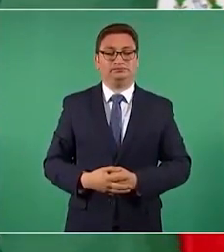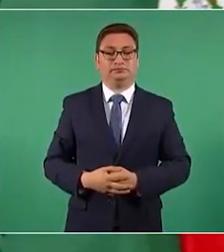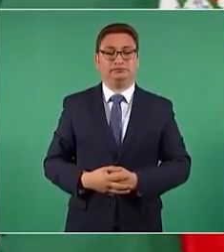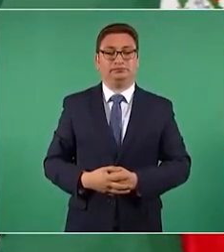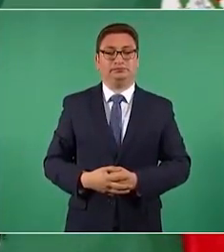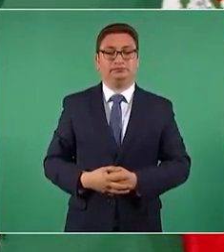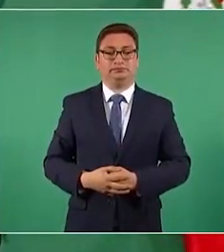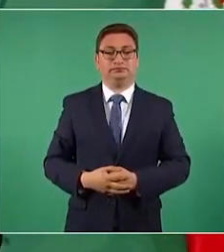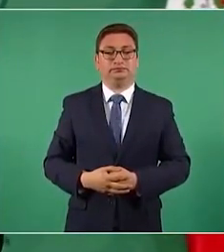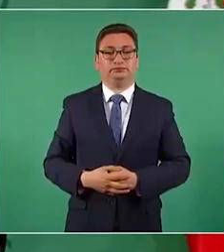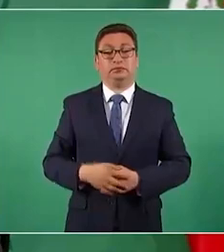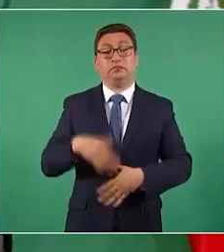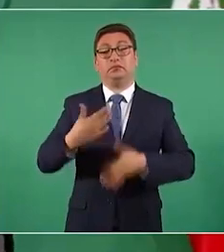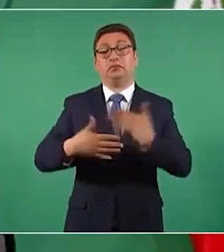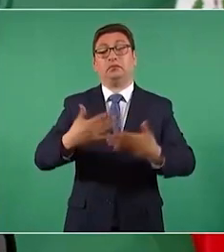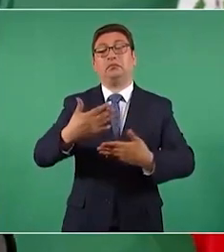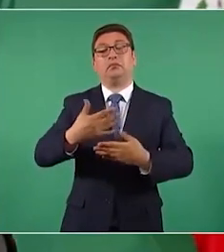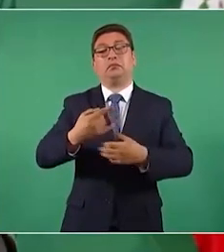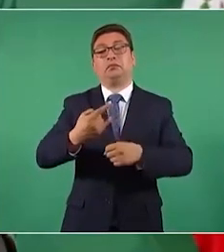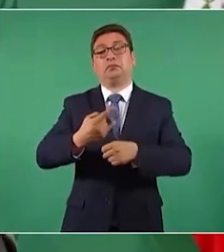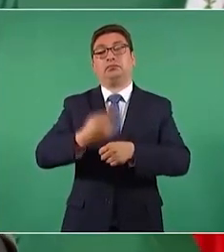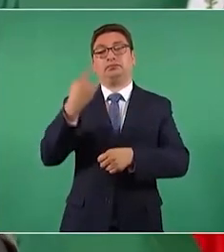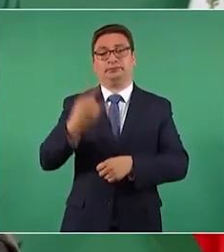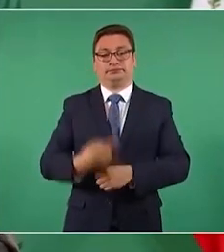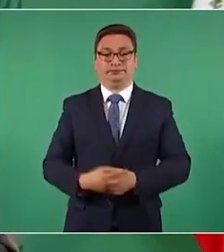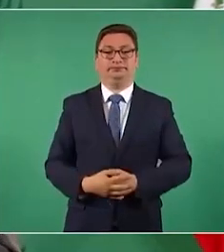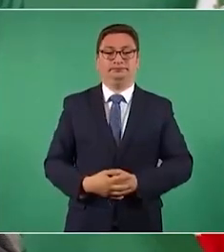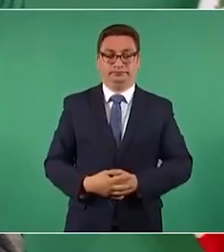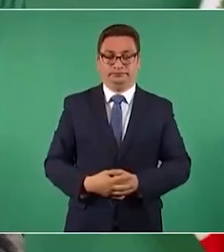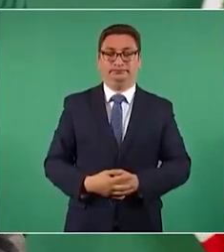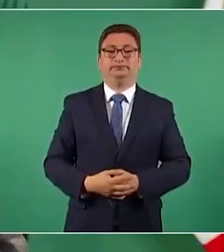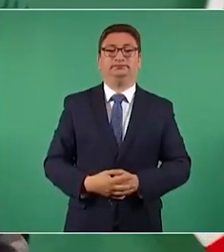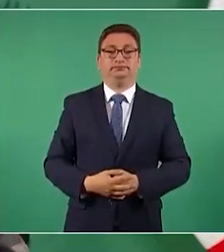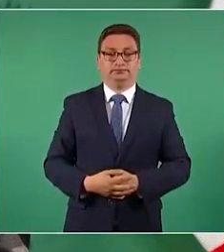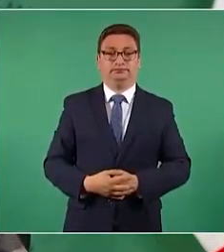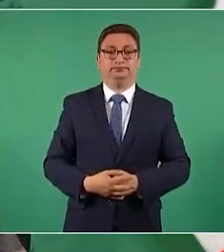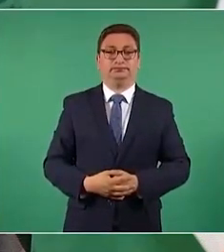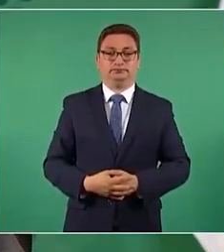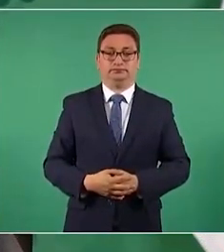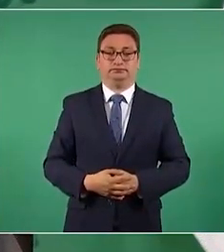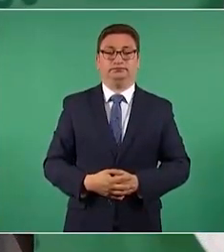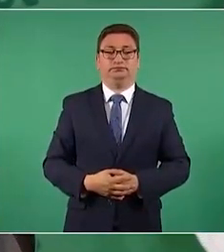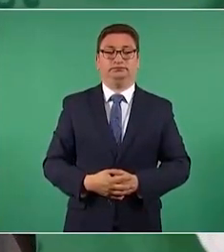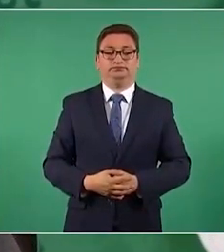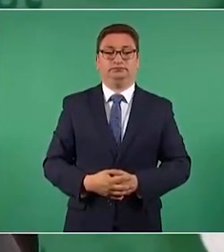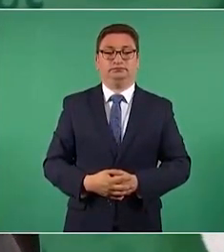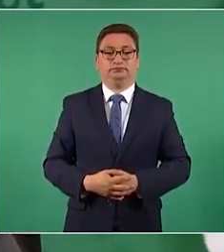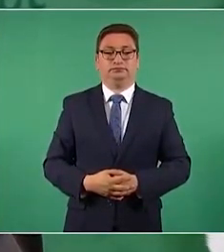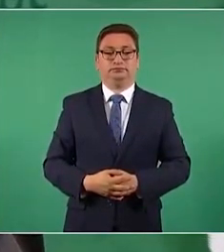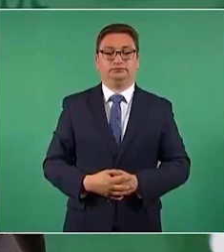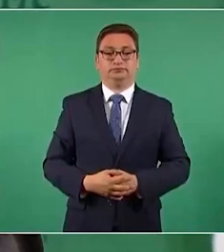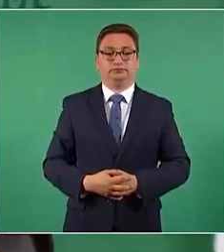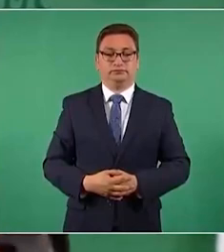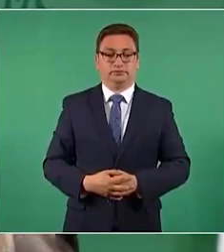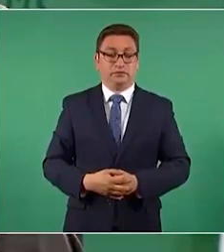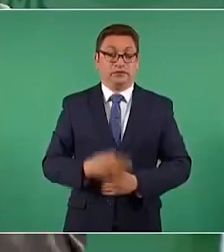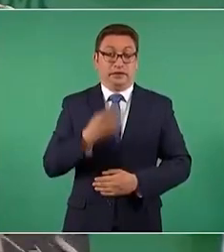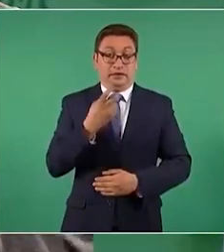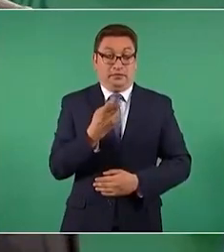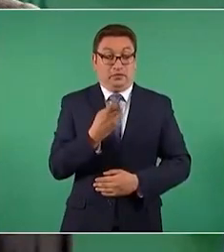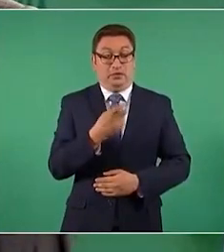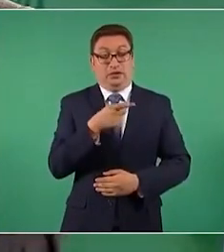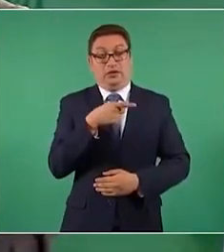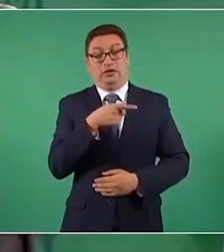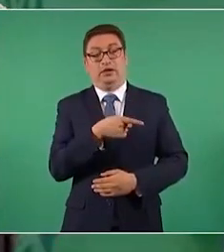llevar a cabo el fraude, para consumar el fraude. Se convierte